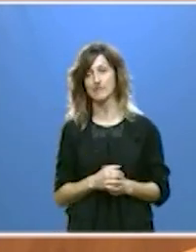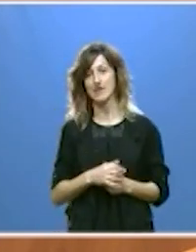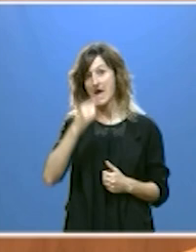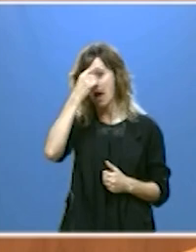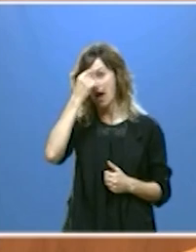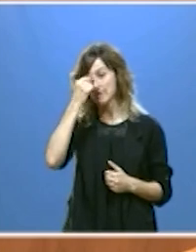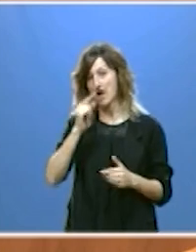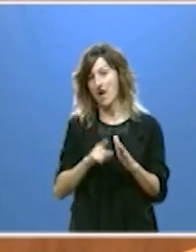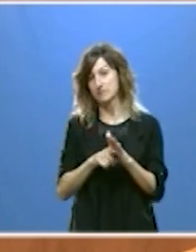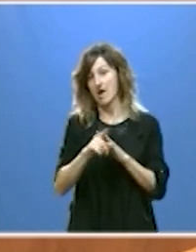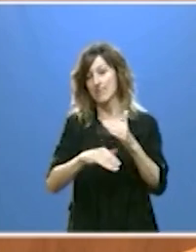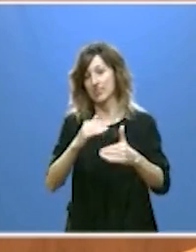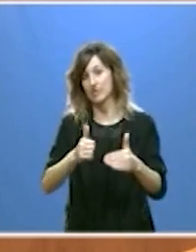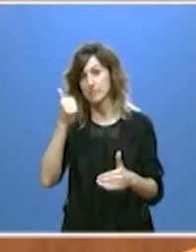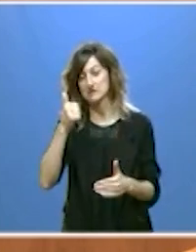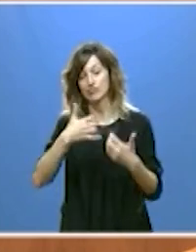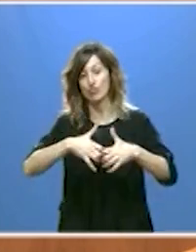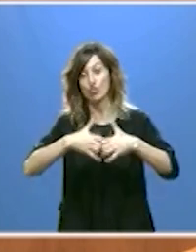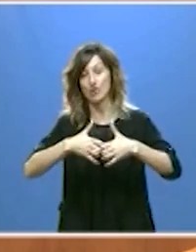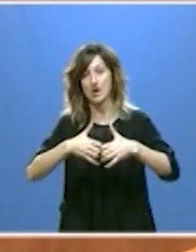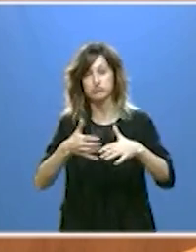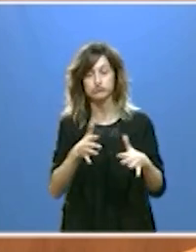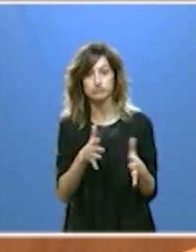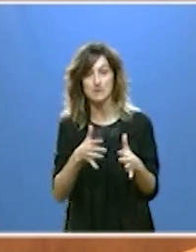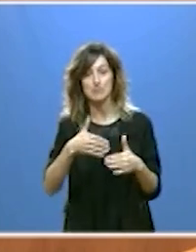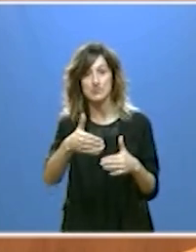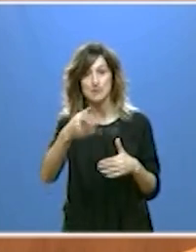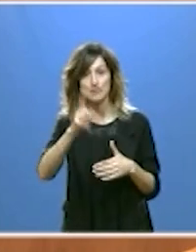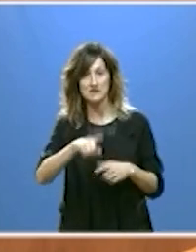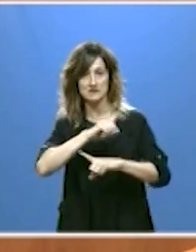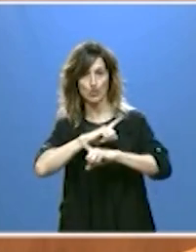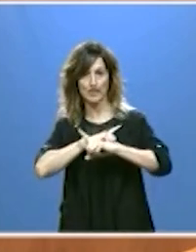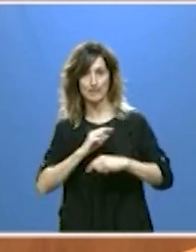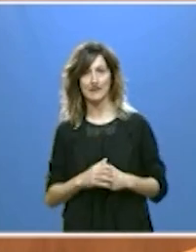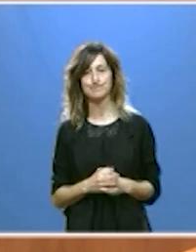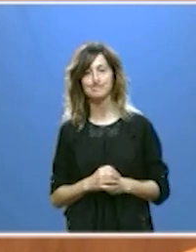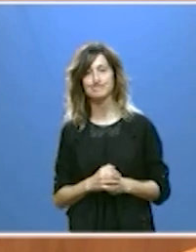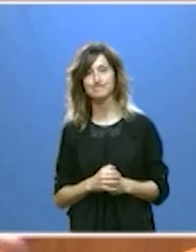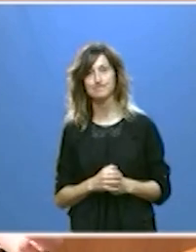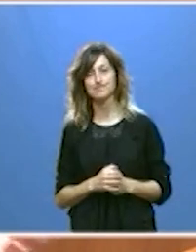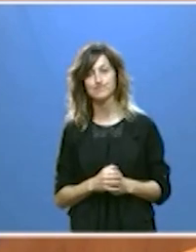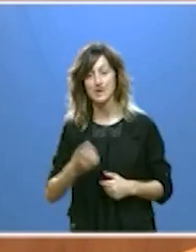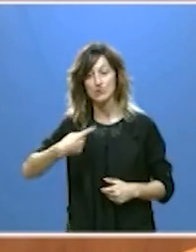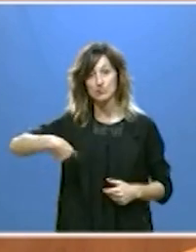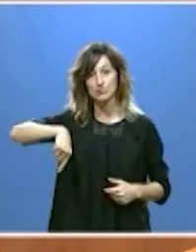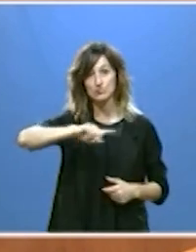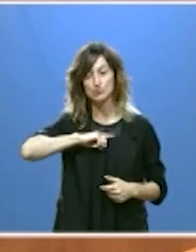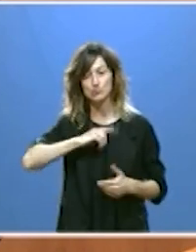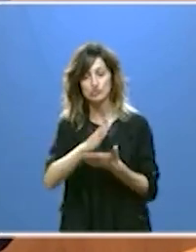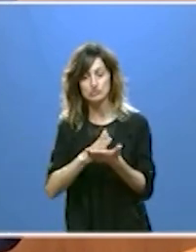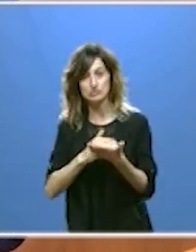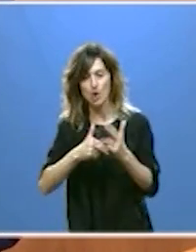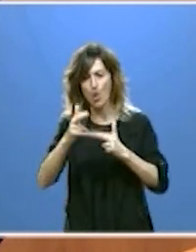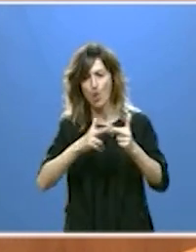está más avanzada, que comenzará a funcionar a lo largo del mes de noviembre. Somos la comunidad autónoma que más obra